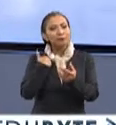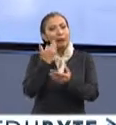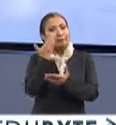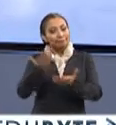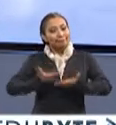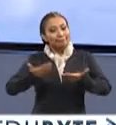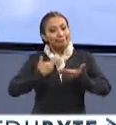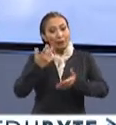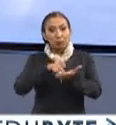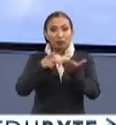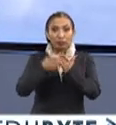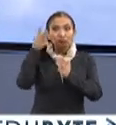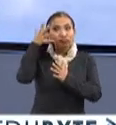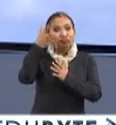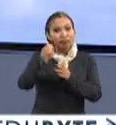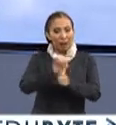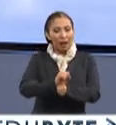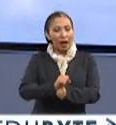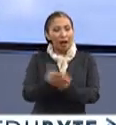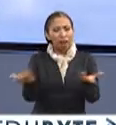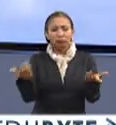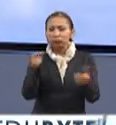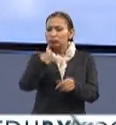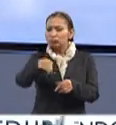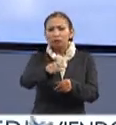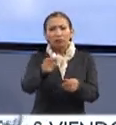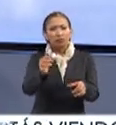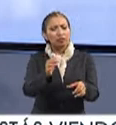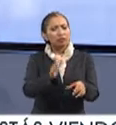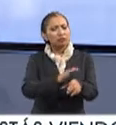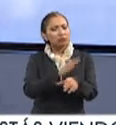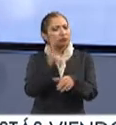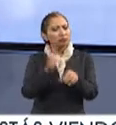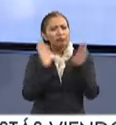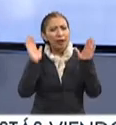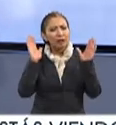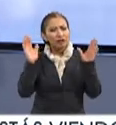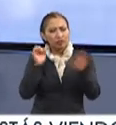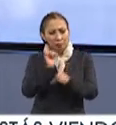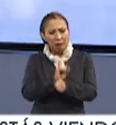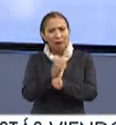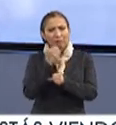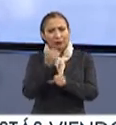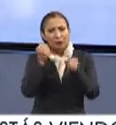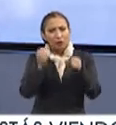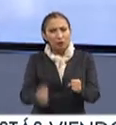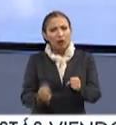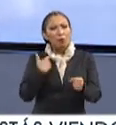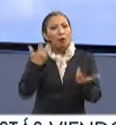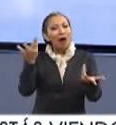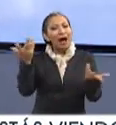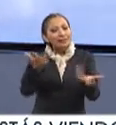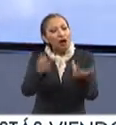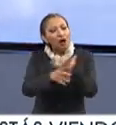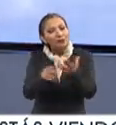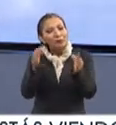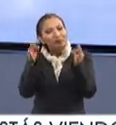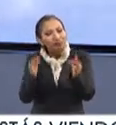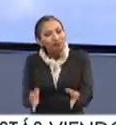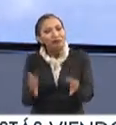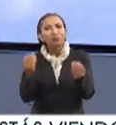proyectos para la semana, que va a ser una semana fantástica, yo se lo aseguro, de mucha realización,